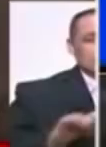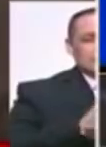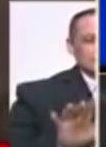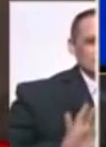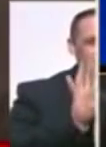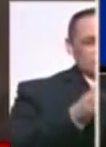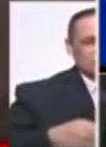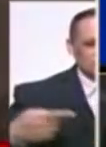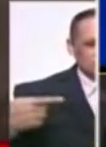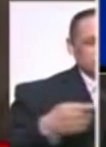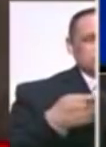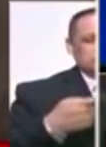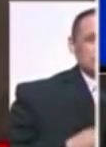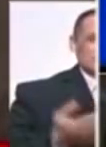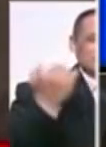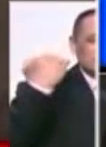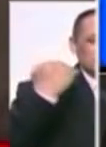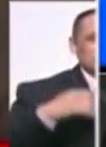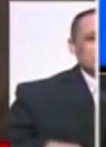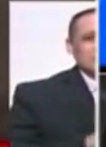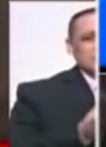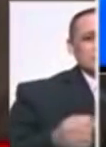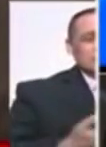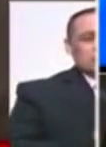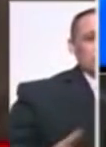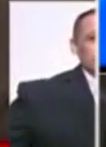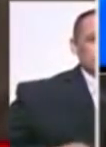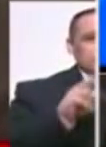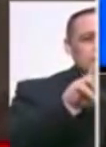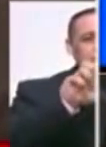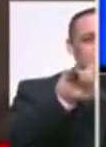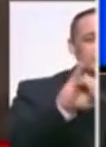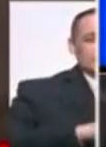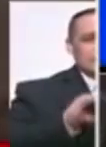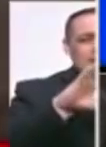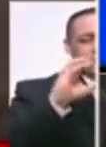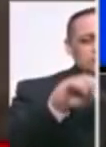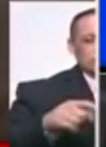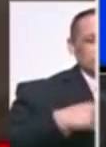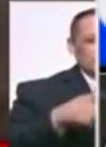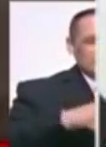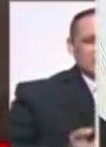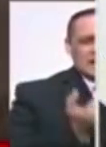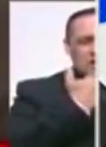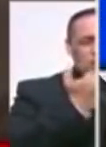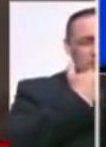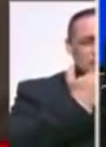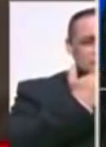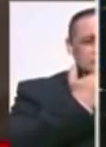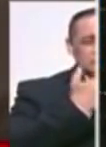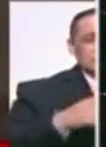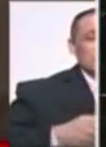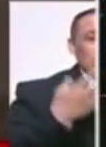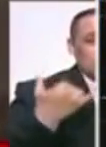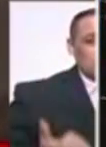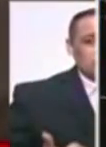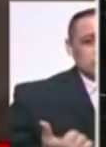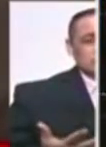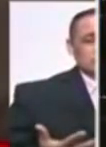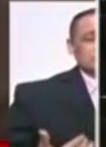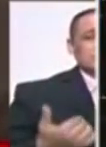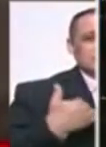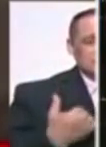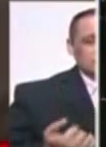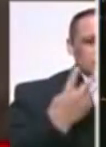presidencia, sobre eso, pero además para mostrarle las disculpas que ha pedido el congresista Montoya a propósito de la referencia que ha hecho.